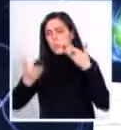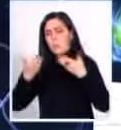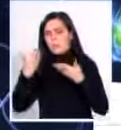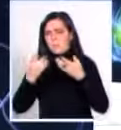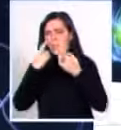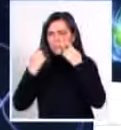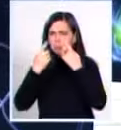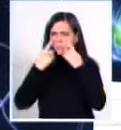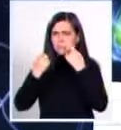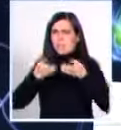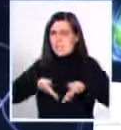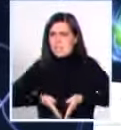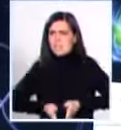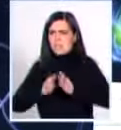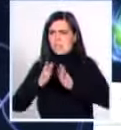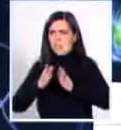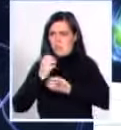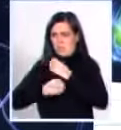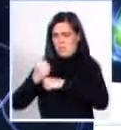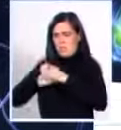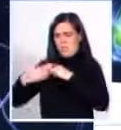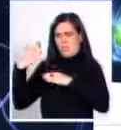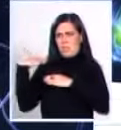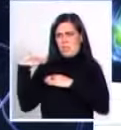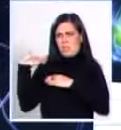también se detecta desde nacimiento hace años.